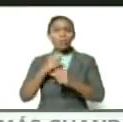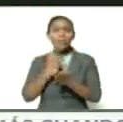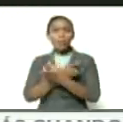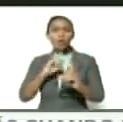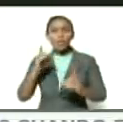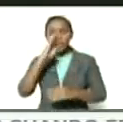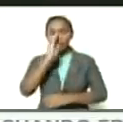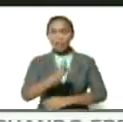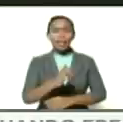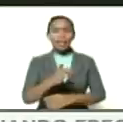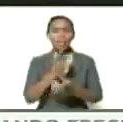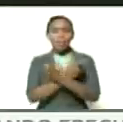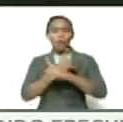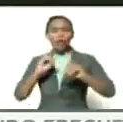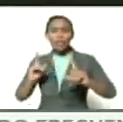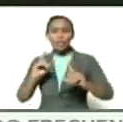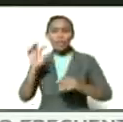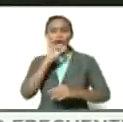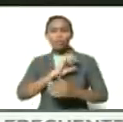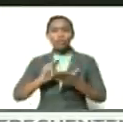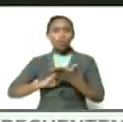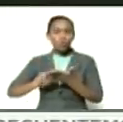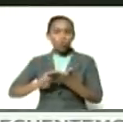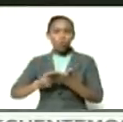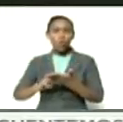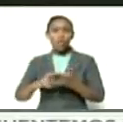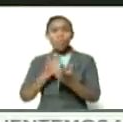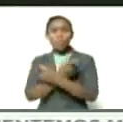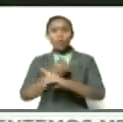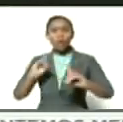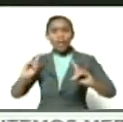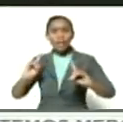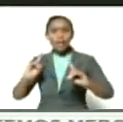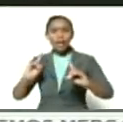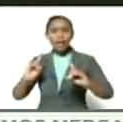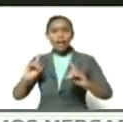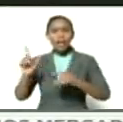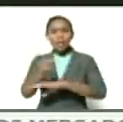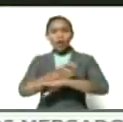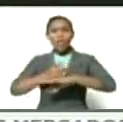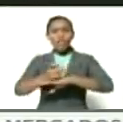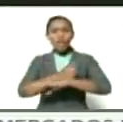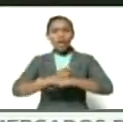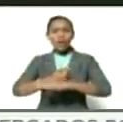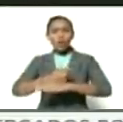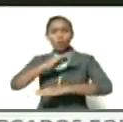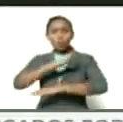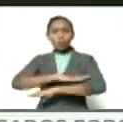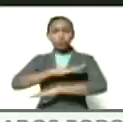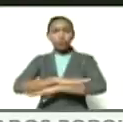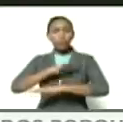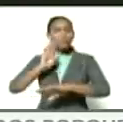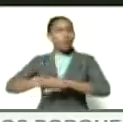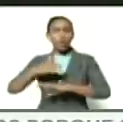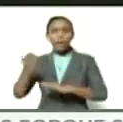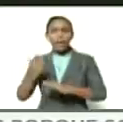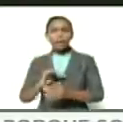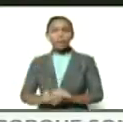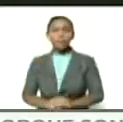directa de democracia de las soluciones de democracia y de gobierno obedencial ¿por qué?